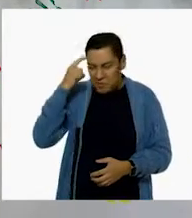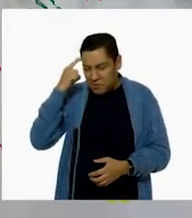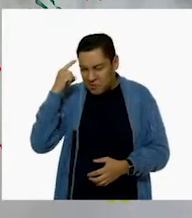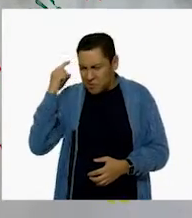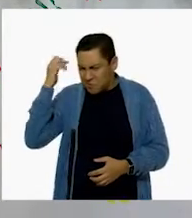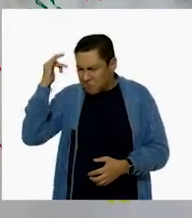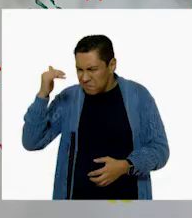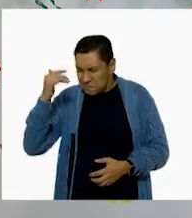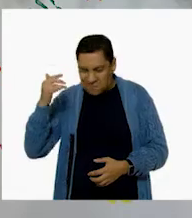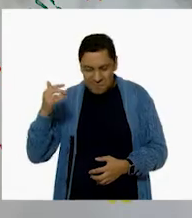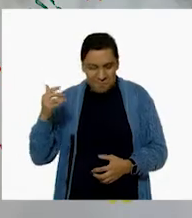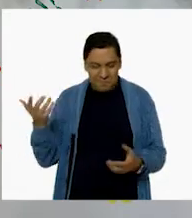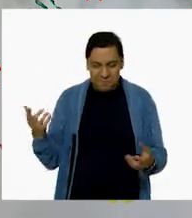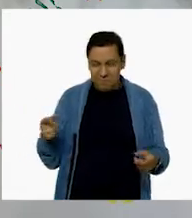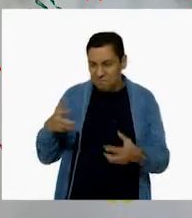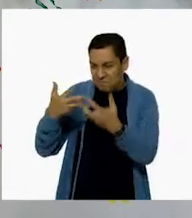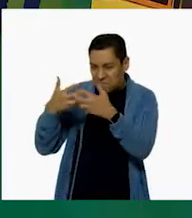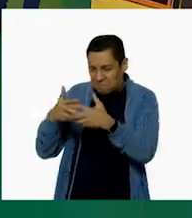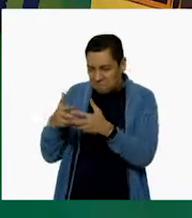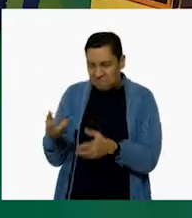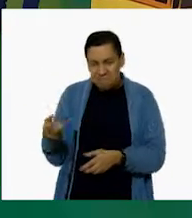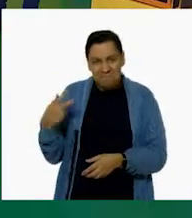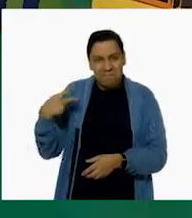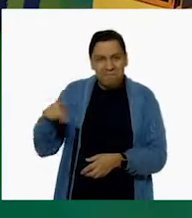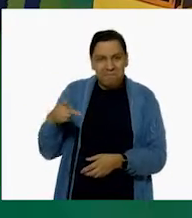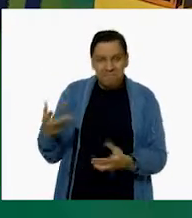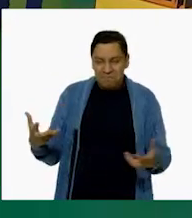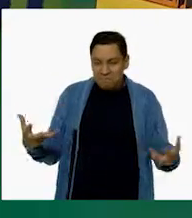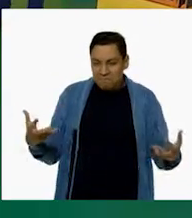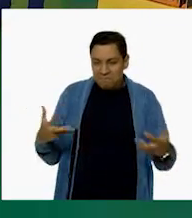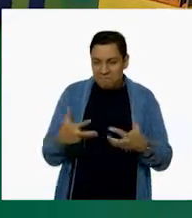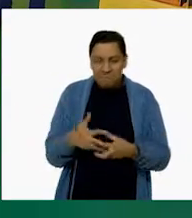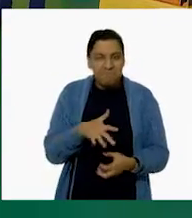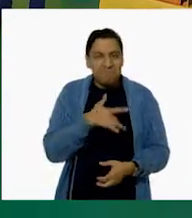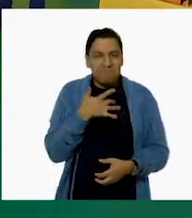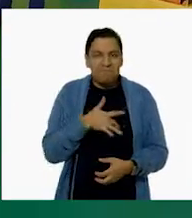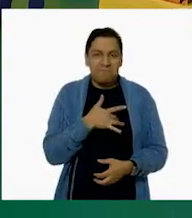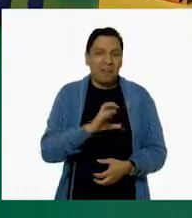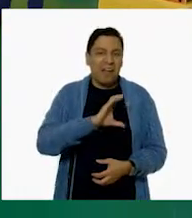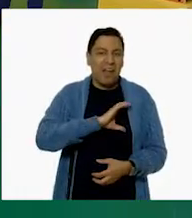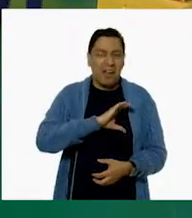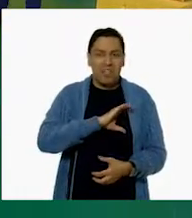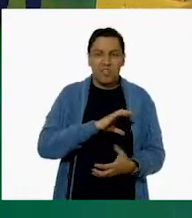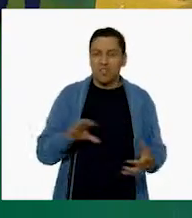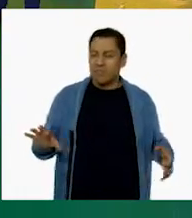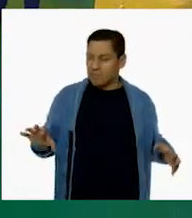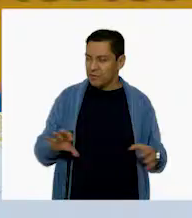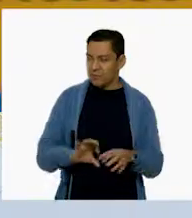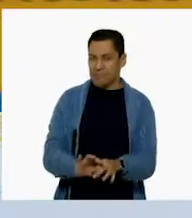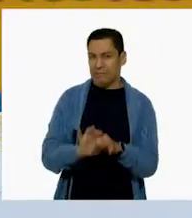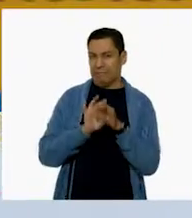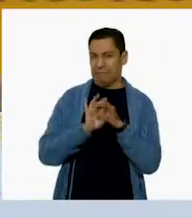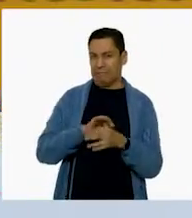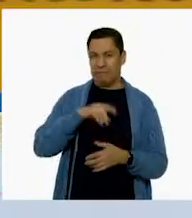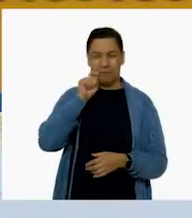bárbaro. Ay, oye, y seguro utilizas muchas técnicas y formas pues para cuidar a los niños, niñas y a los